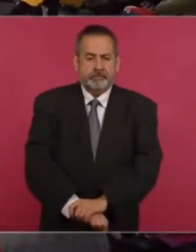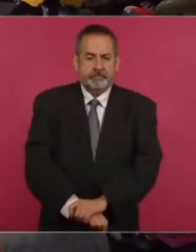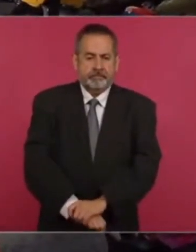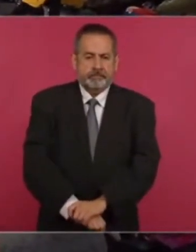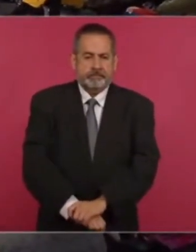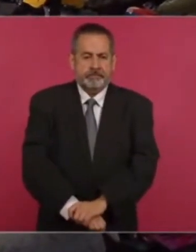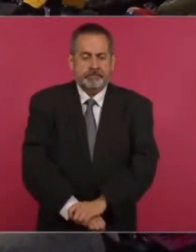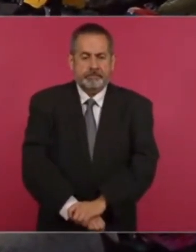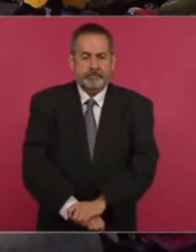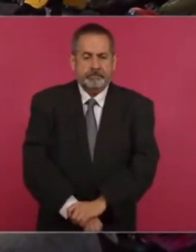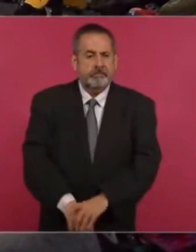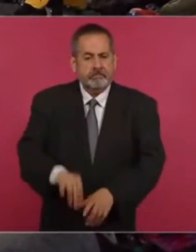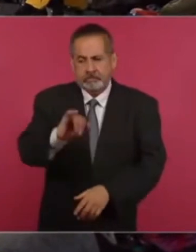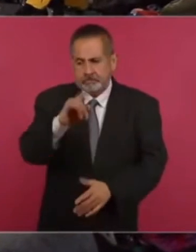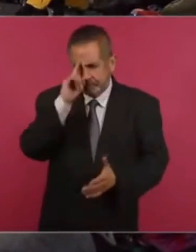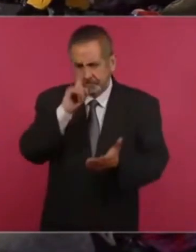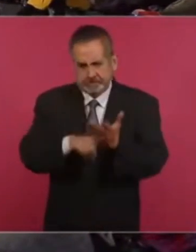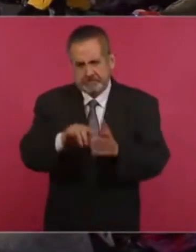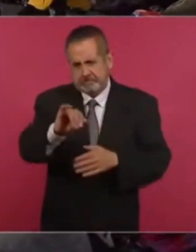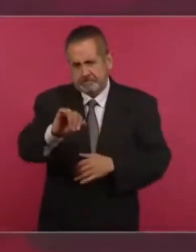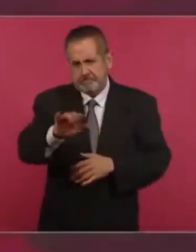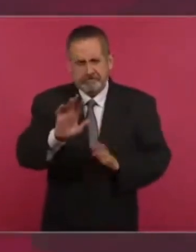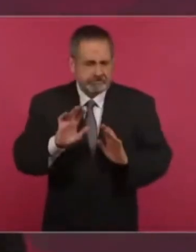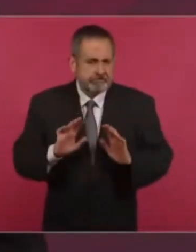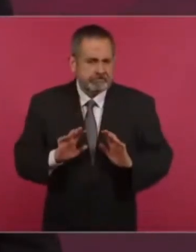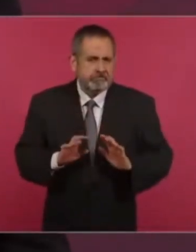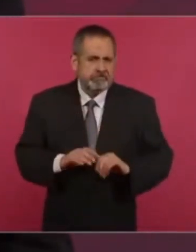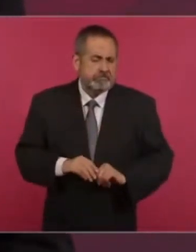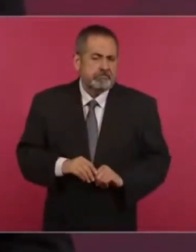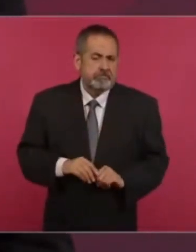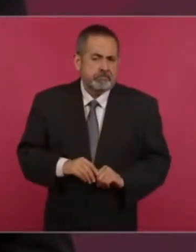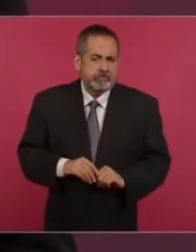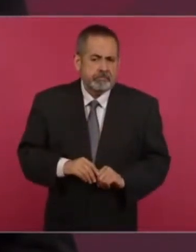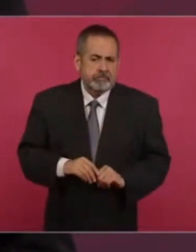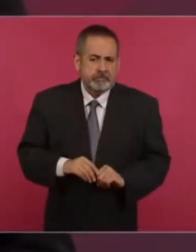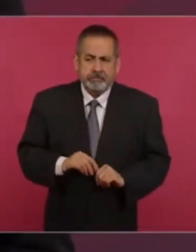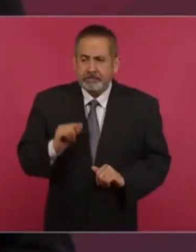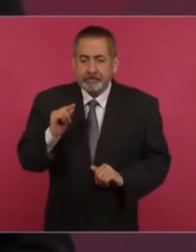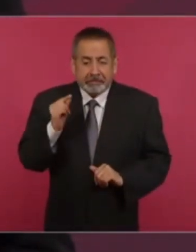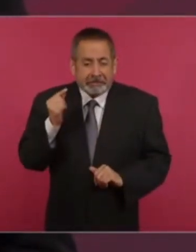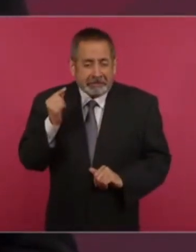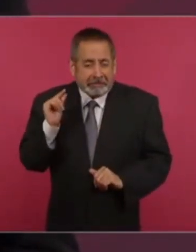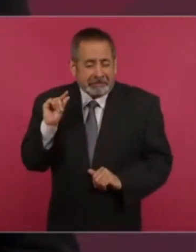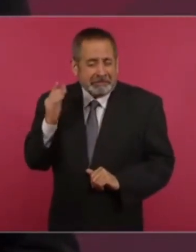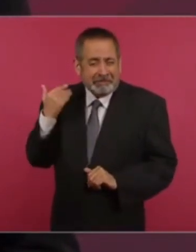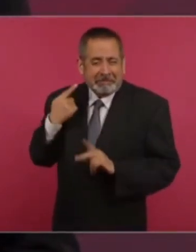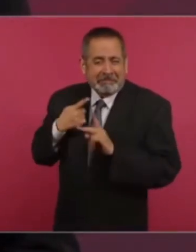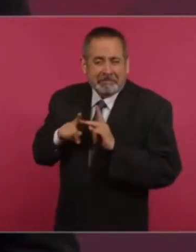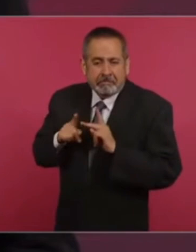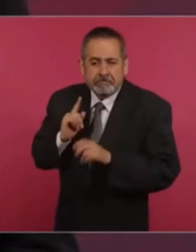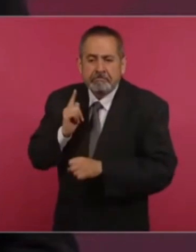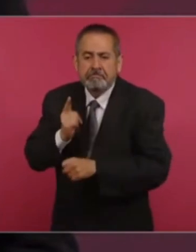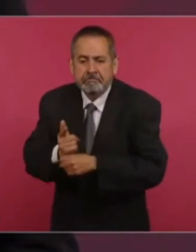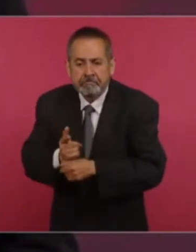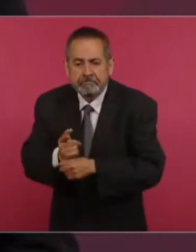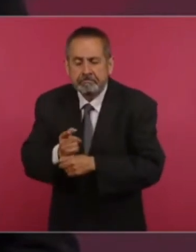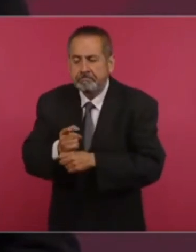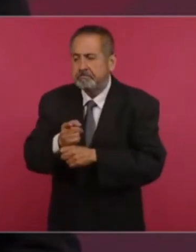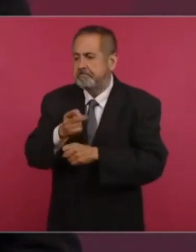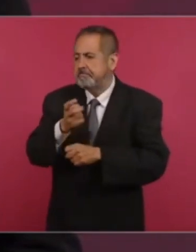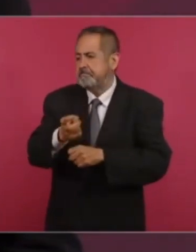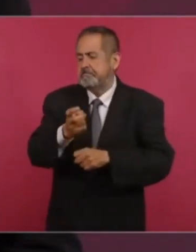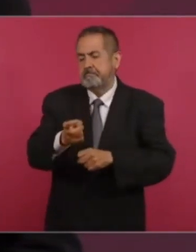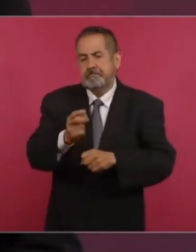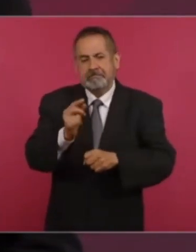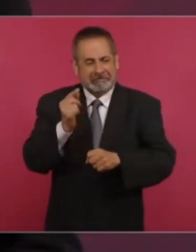responsabilidad? Sí, yo creo que sí, porque apenas nos estamos dando cuenta de esta situación.